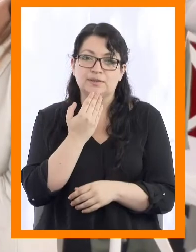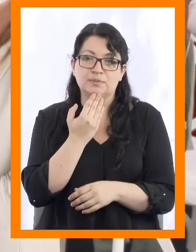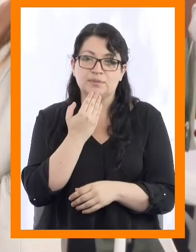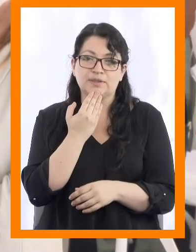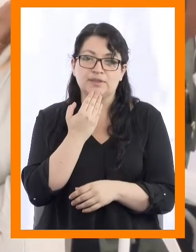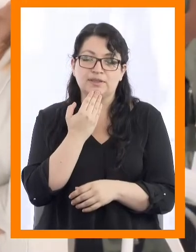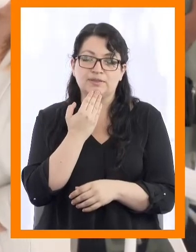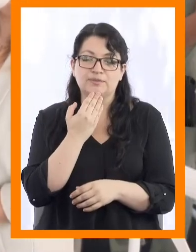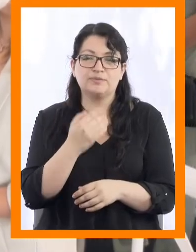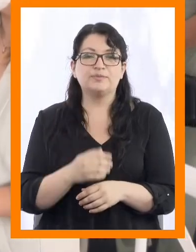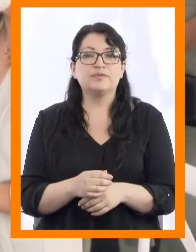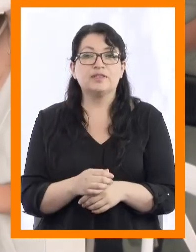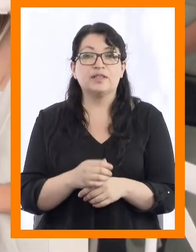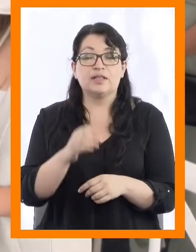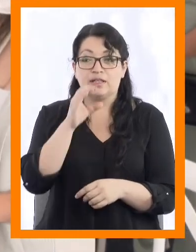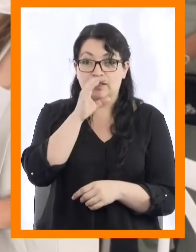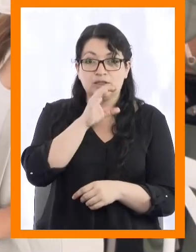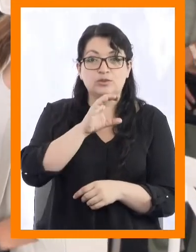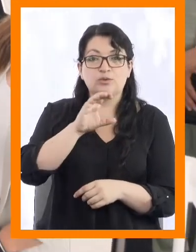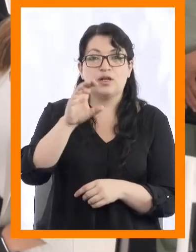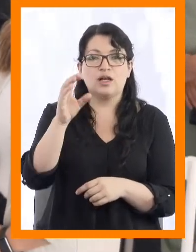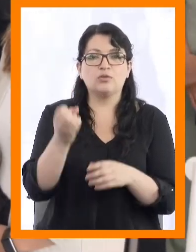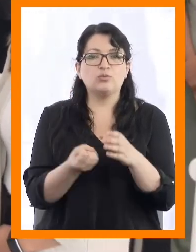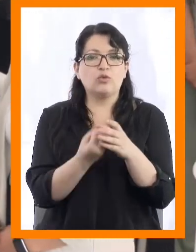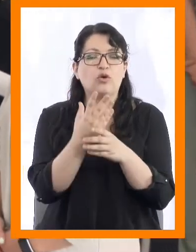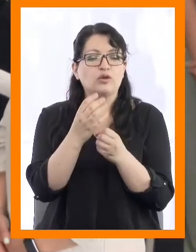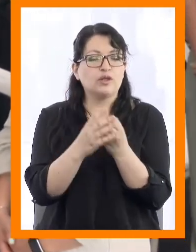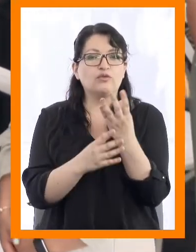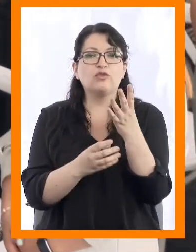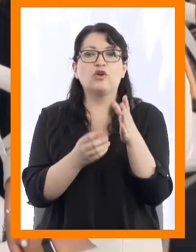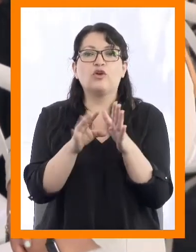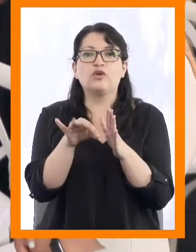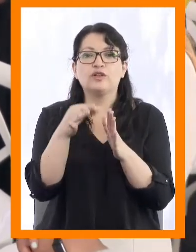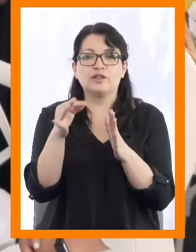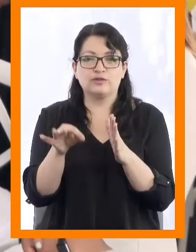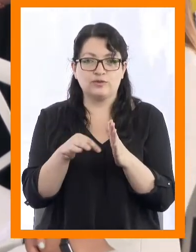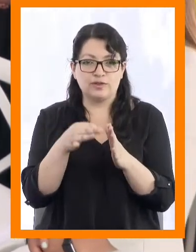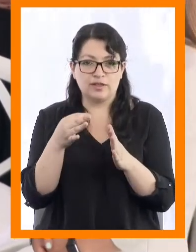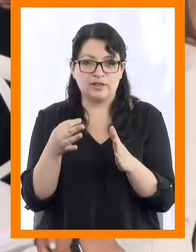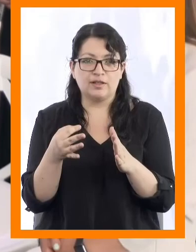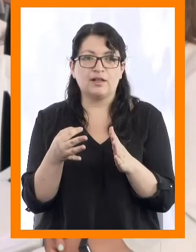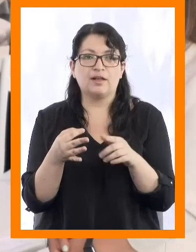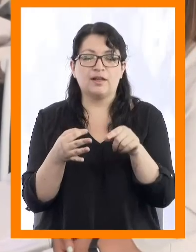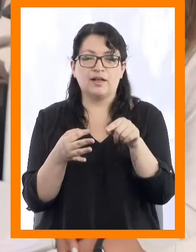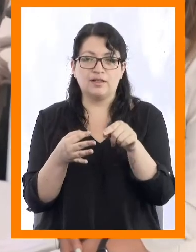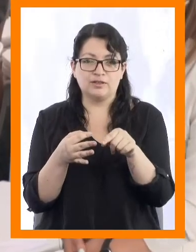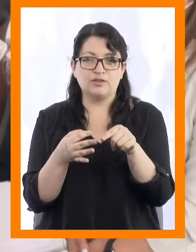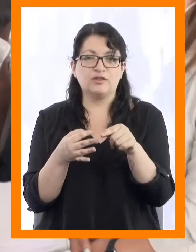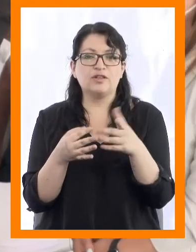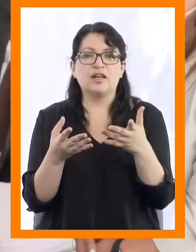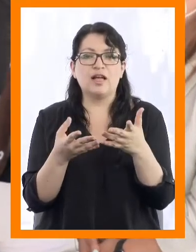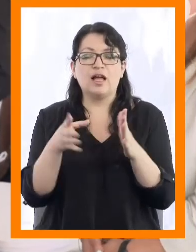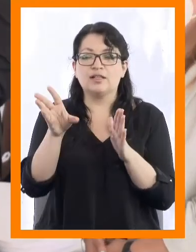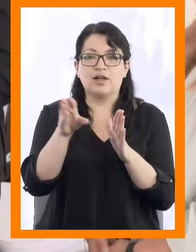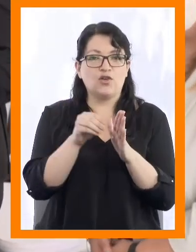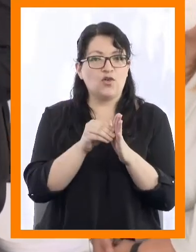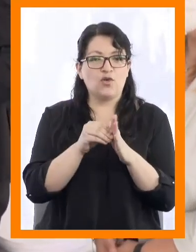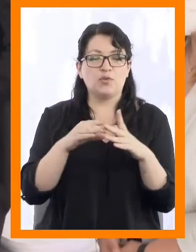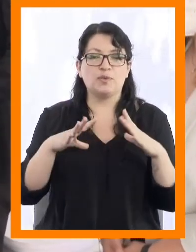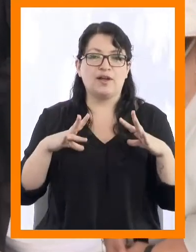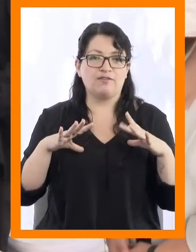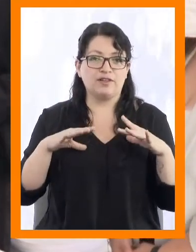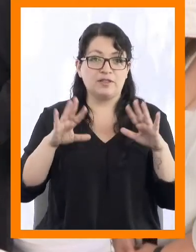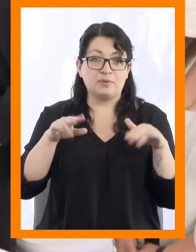mandamientos, y tu campo de flores volcadas, es la